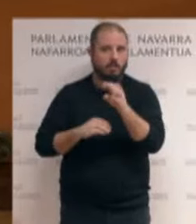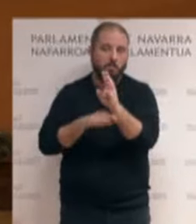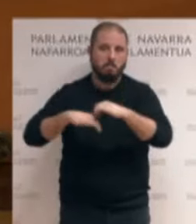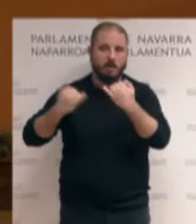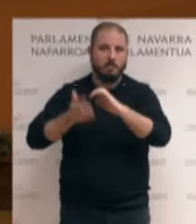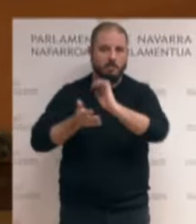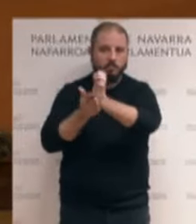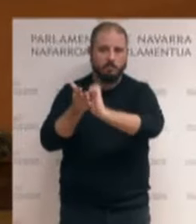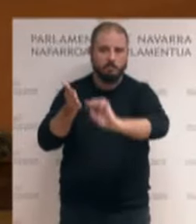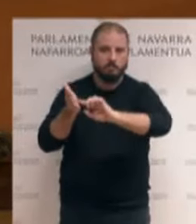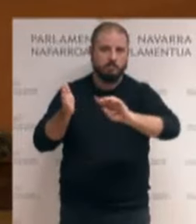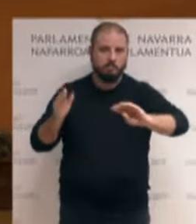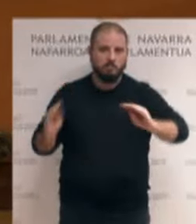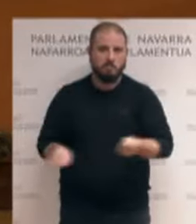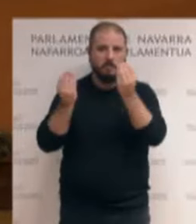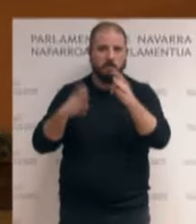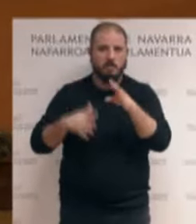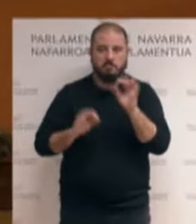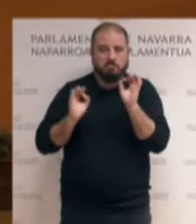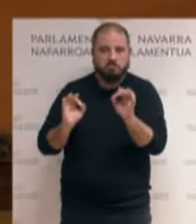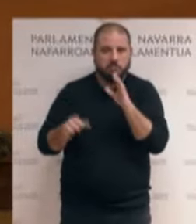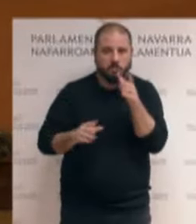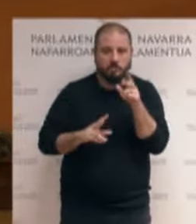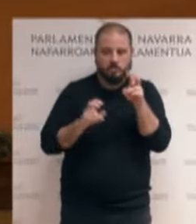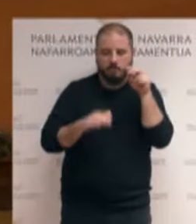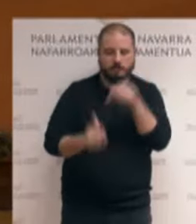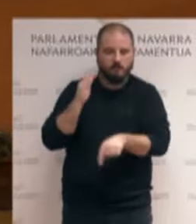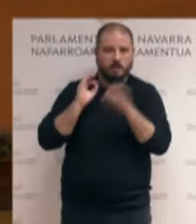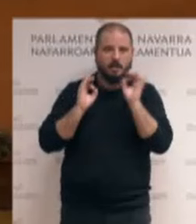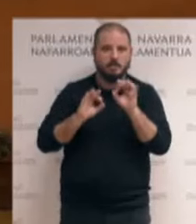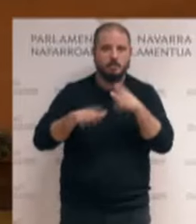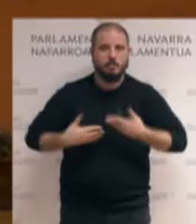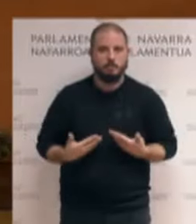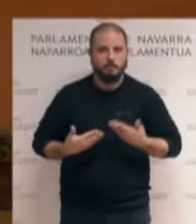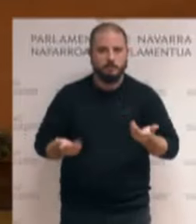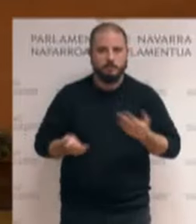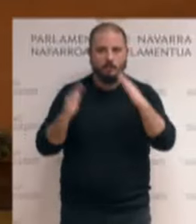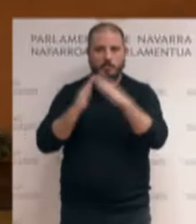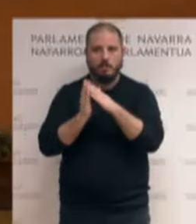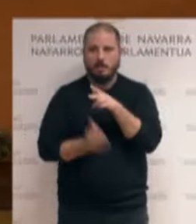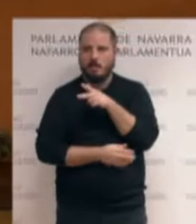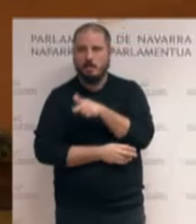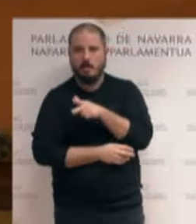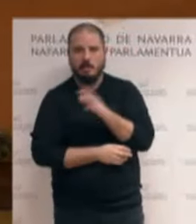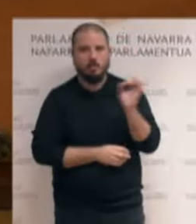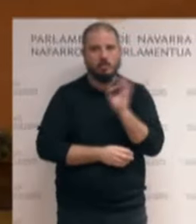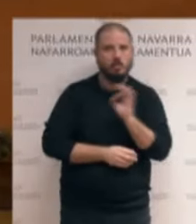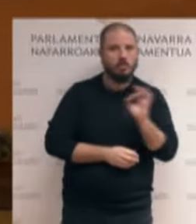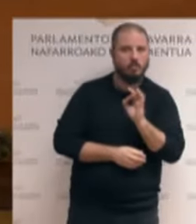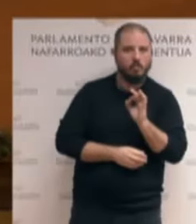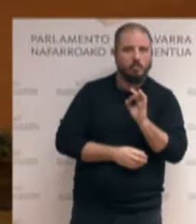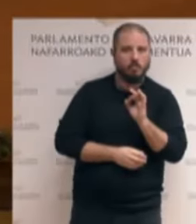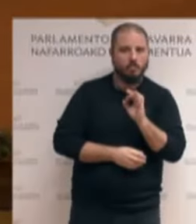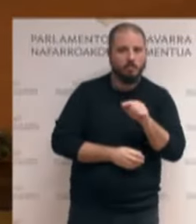tiene más, porque al final aquí estamos debatiendo una cuestión de fondo. Y es si la vivienda la entendemos como un derecho o la entendemos